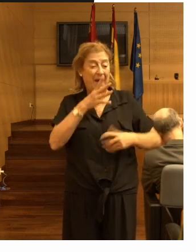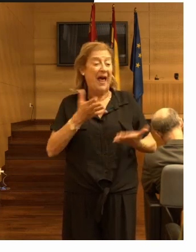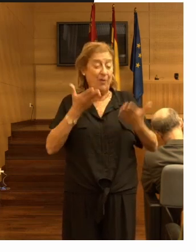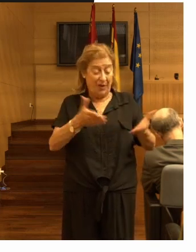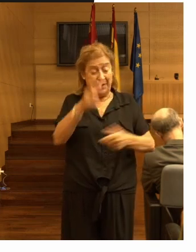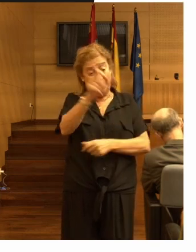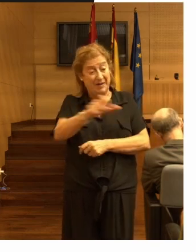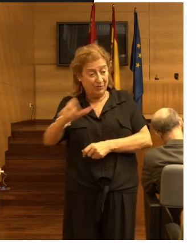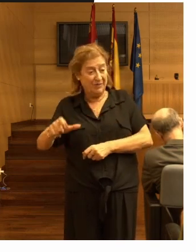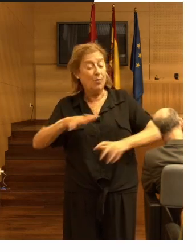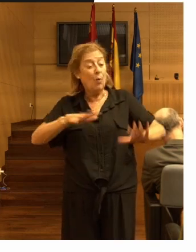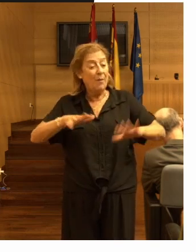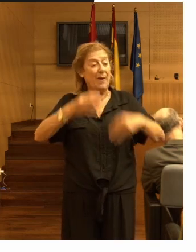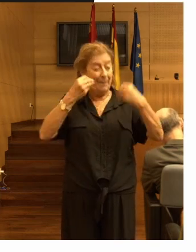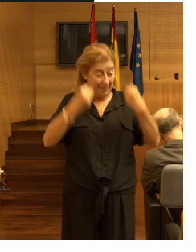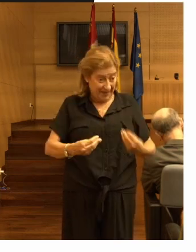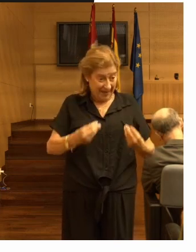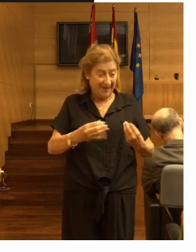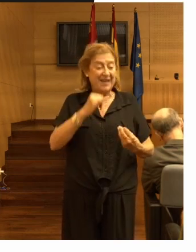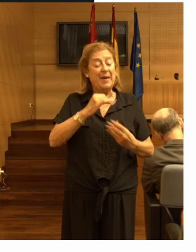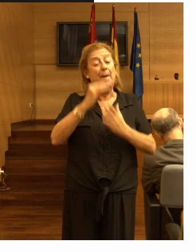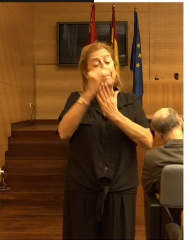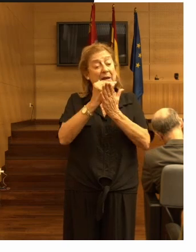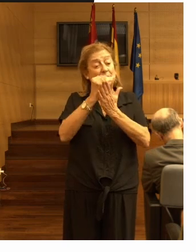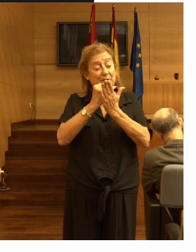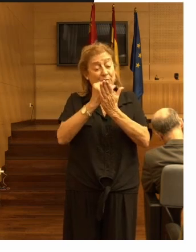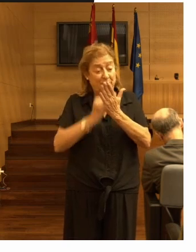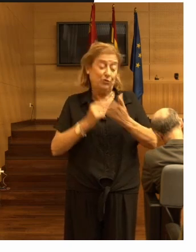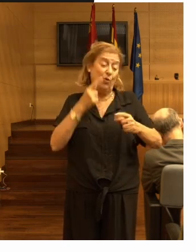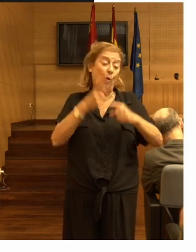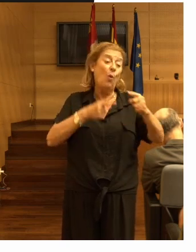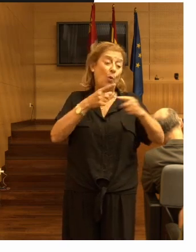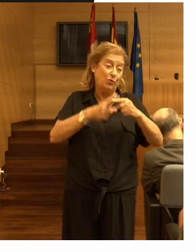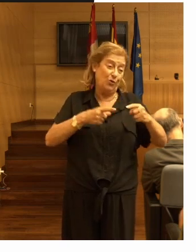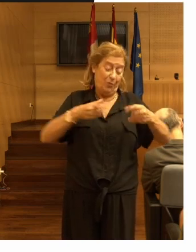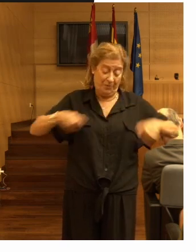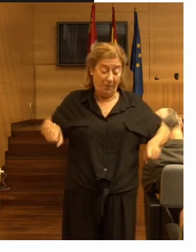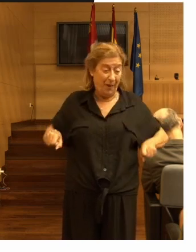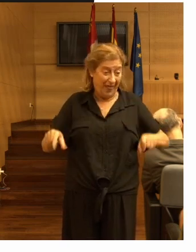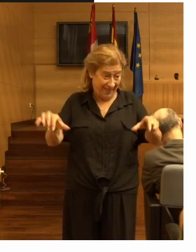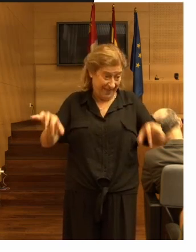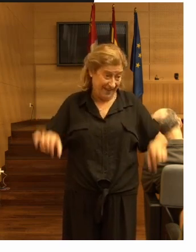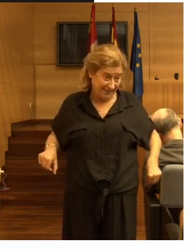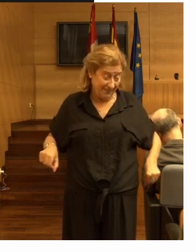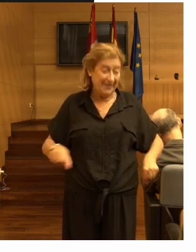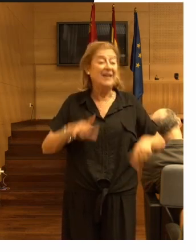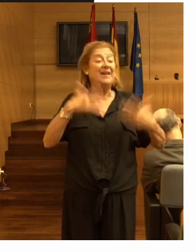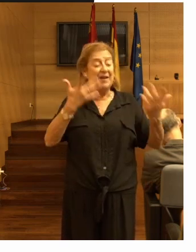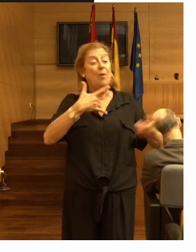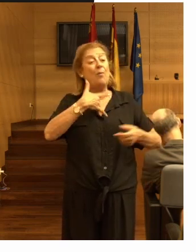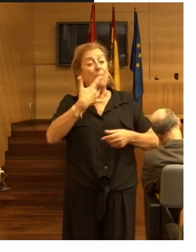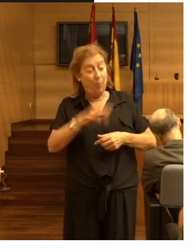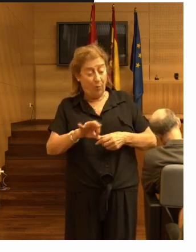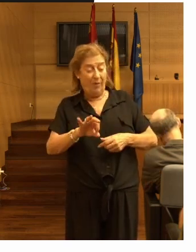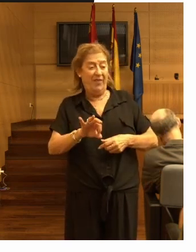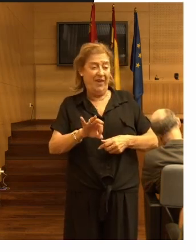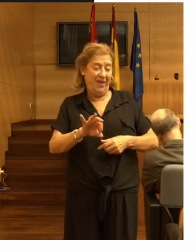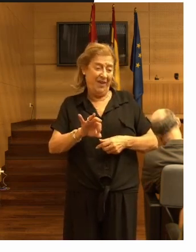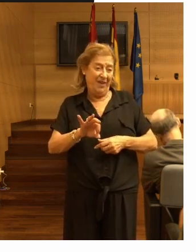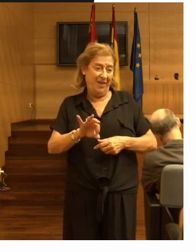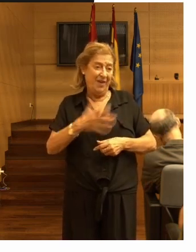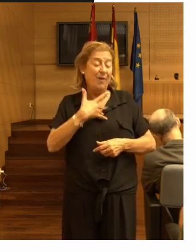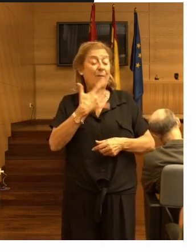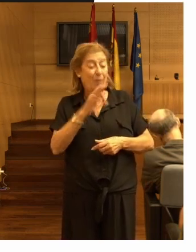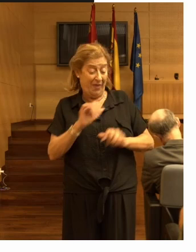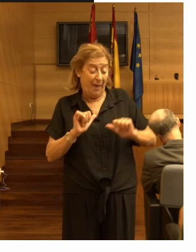personas a moverse y a reducir el uso de las barandillas así se podría se